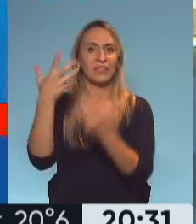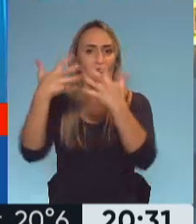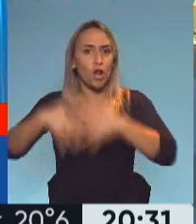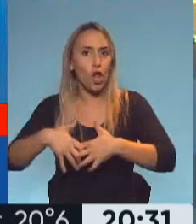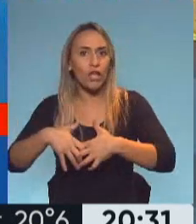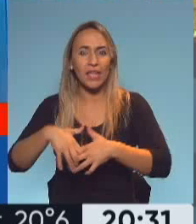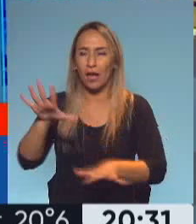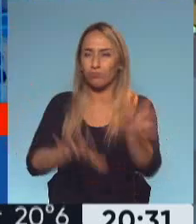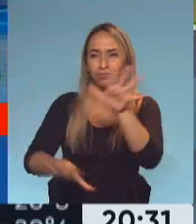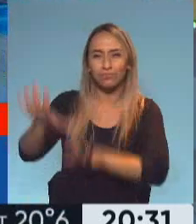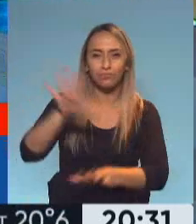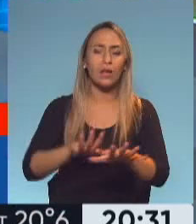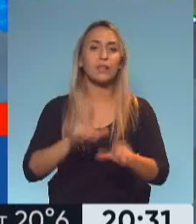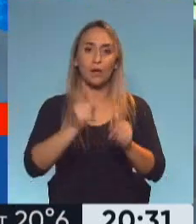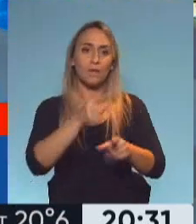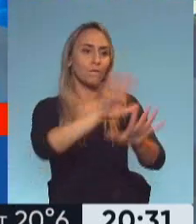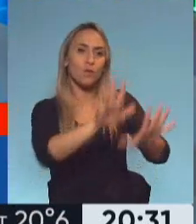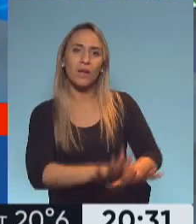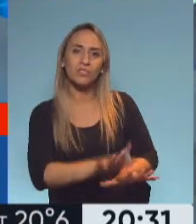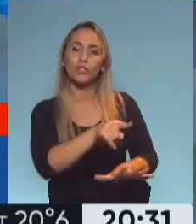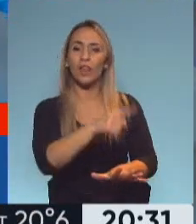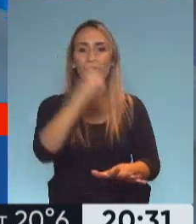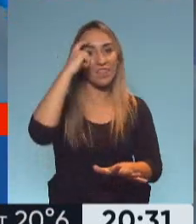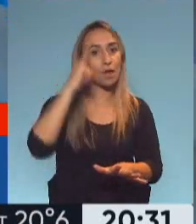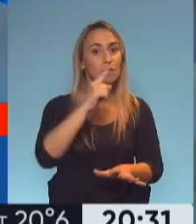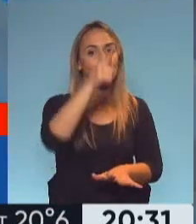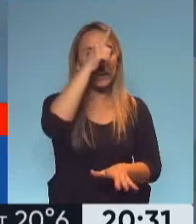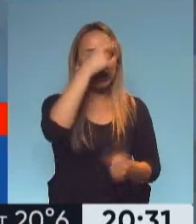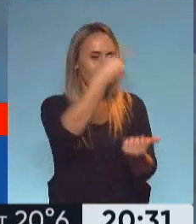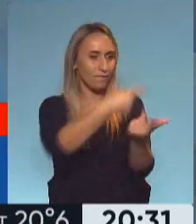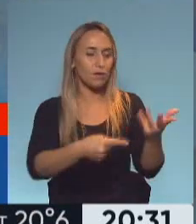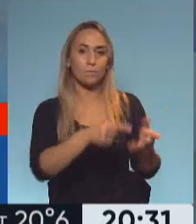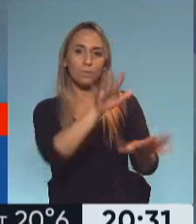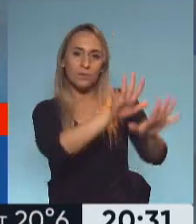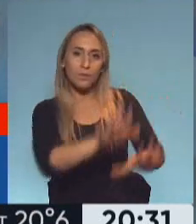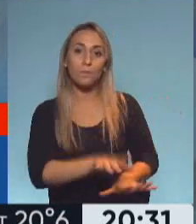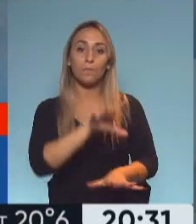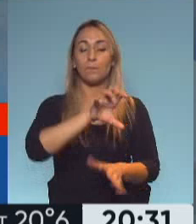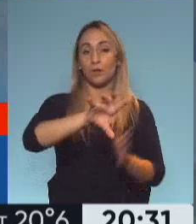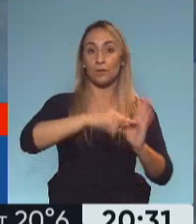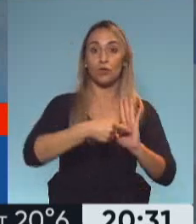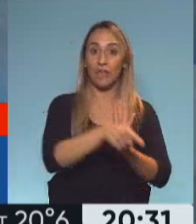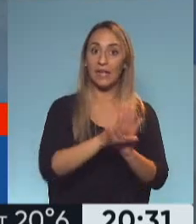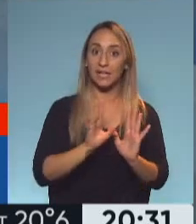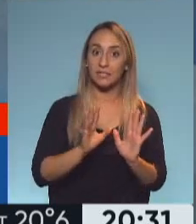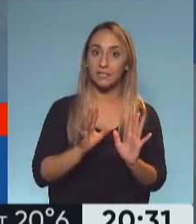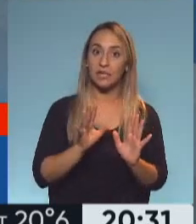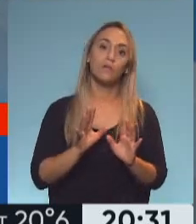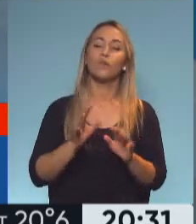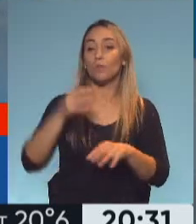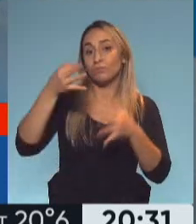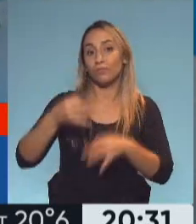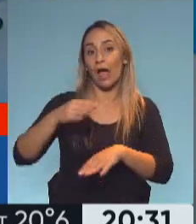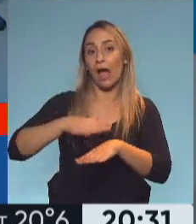estamos formando a 10.000 nuevos policías de la provincia de Buenos Aires con el agravante que tuvimos que justamente por la pandemia el año pasado no se